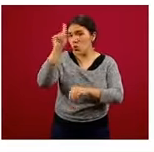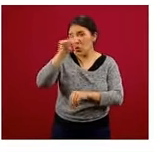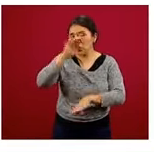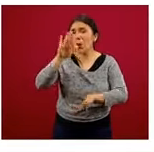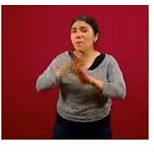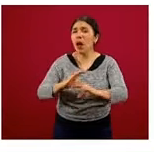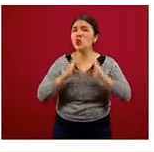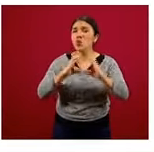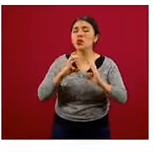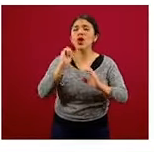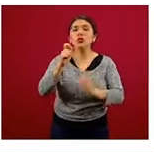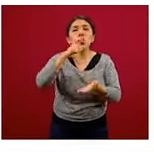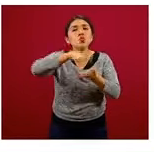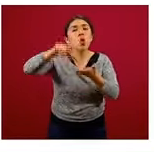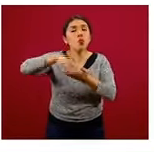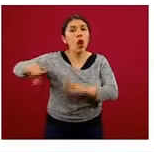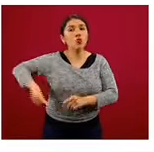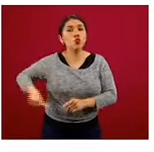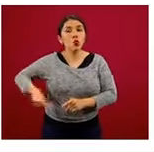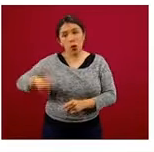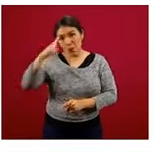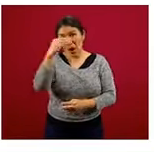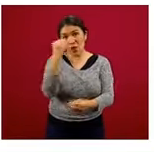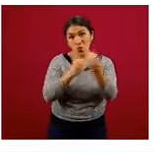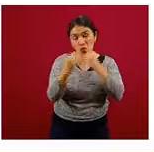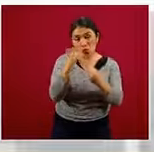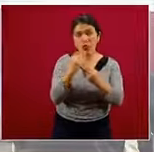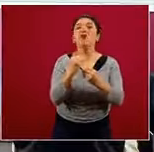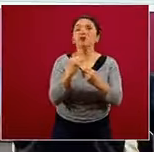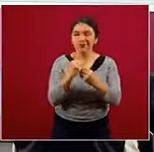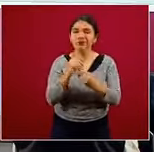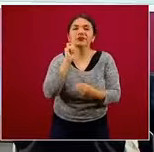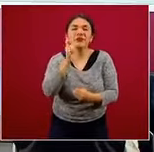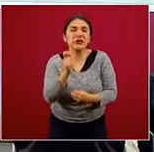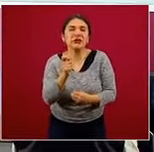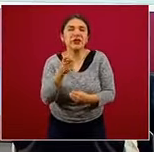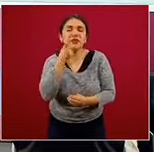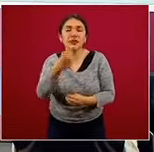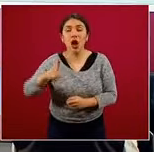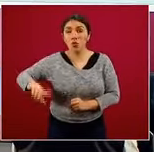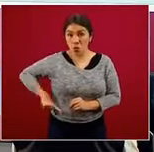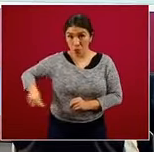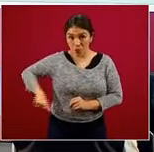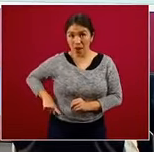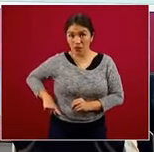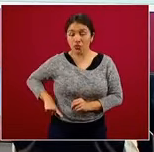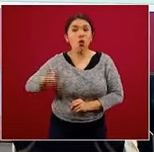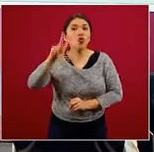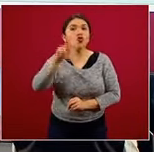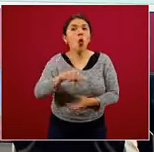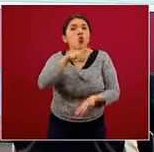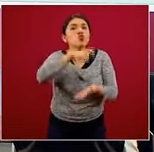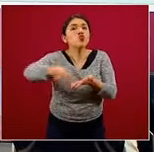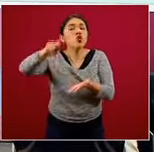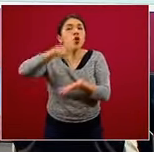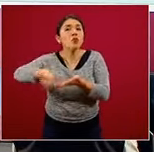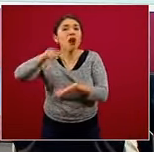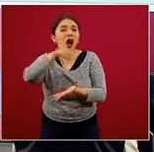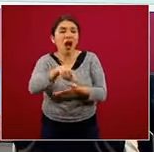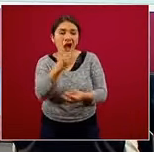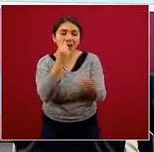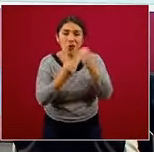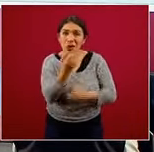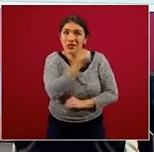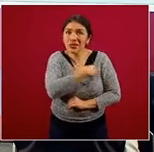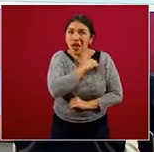ambientales en compras gubernamentales de alimentos. En otras palabras, que el gobierno no compre alimentos que no